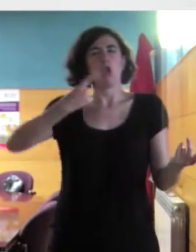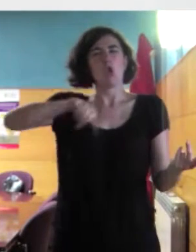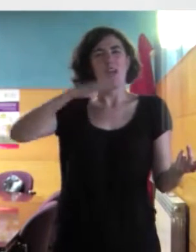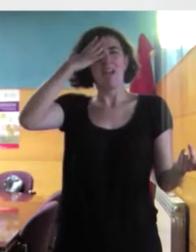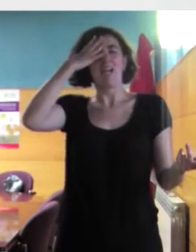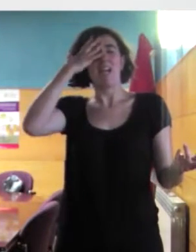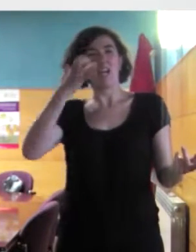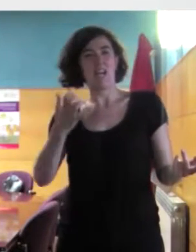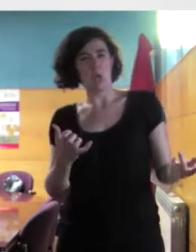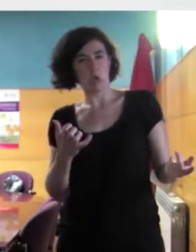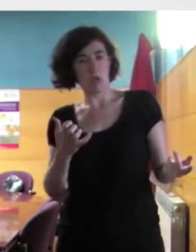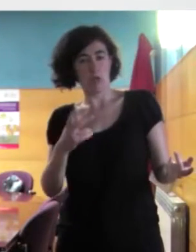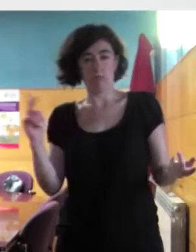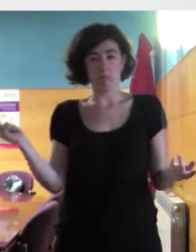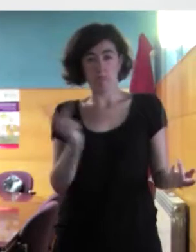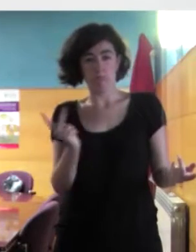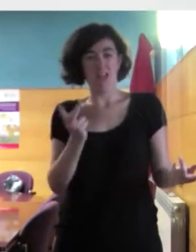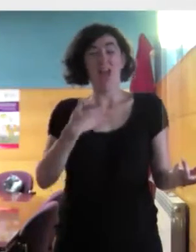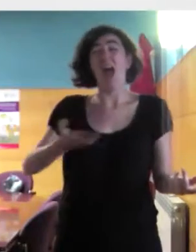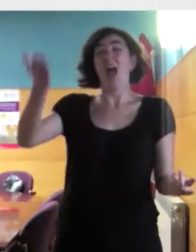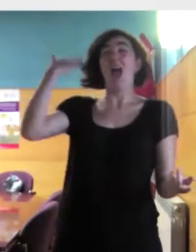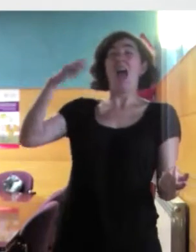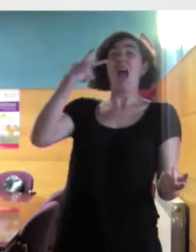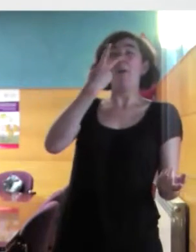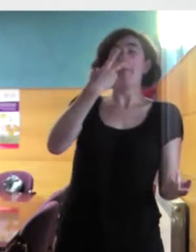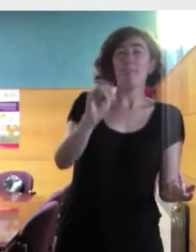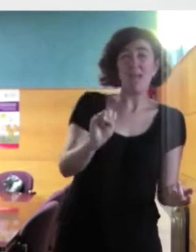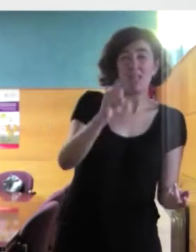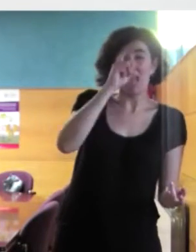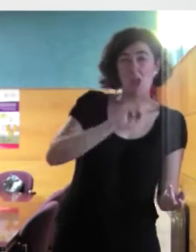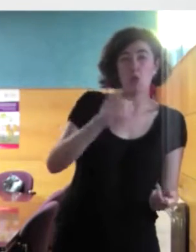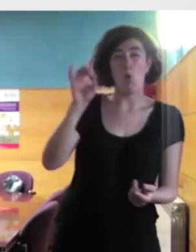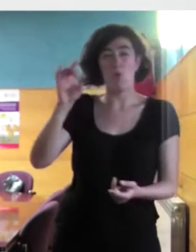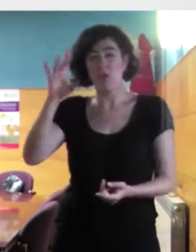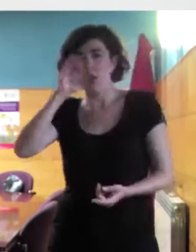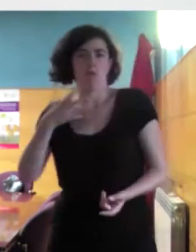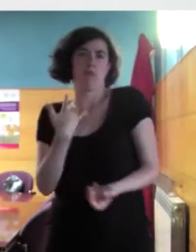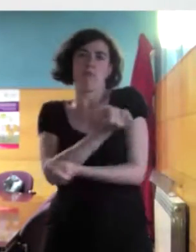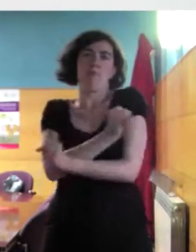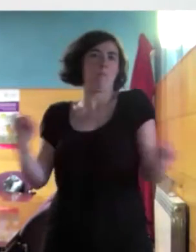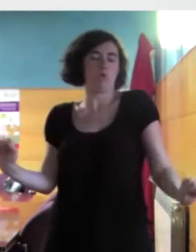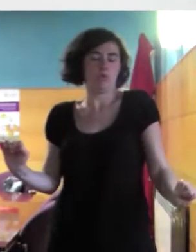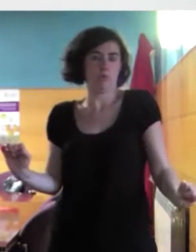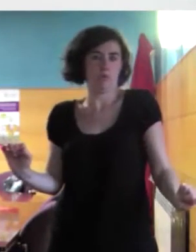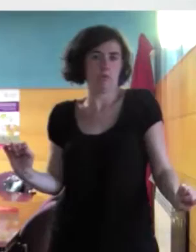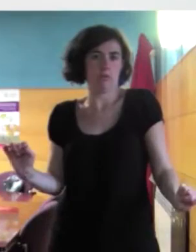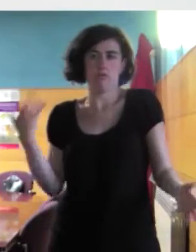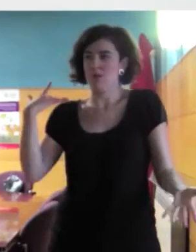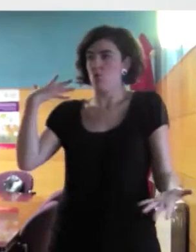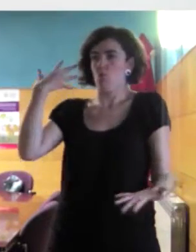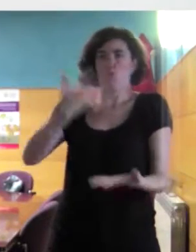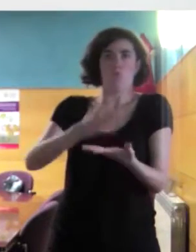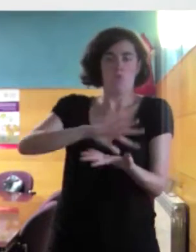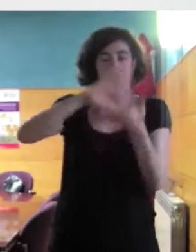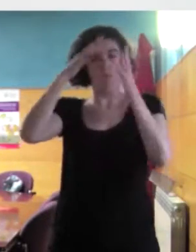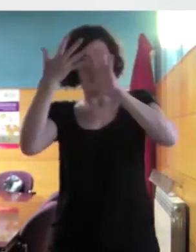esto hace 15, 20 años era impensable. Impensable. Parece que ha pasado tanto tiempo que esta situación ya nos hemos